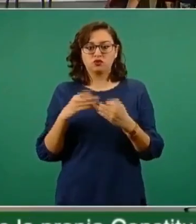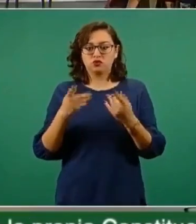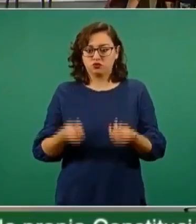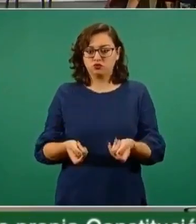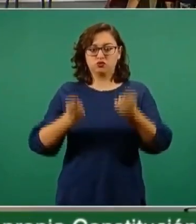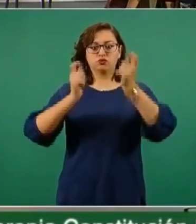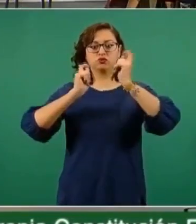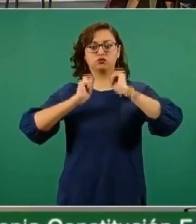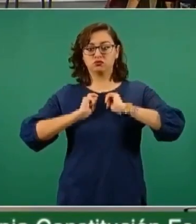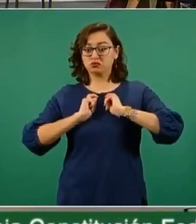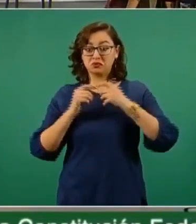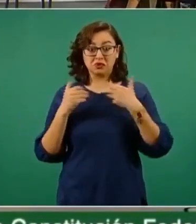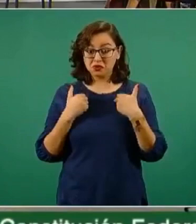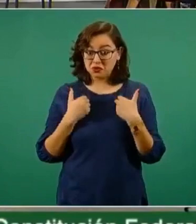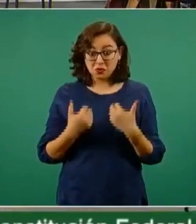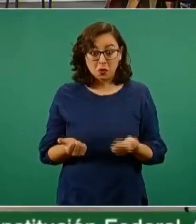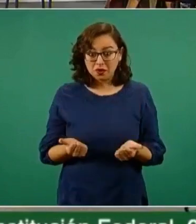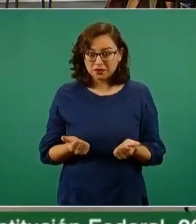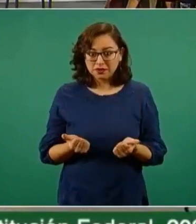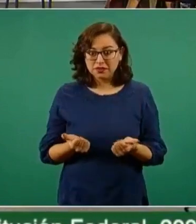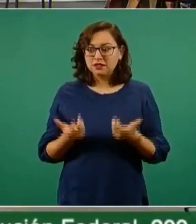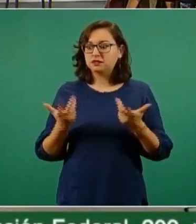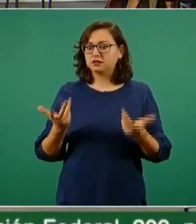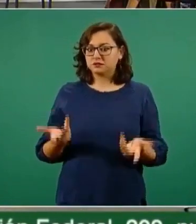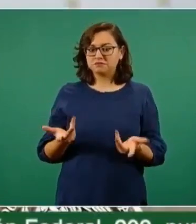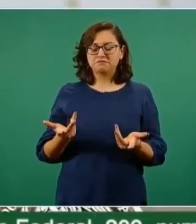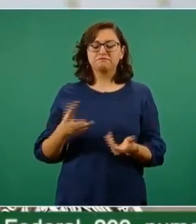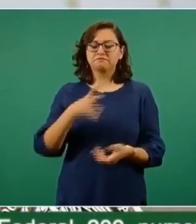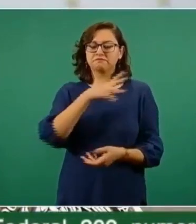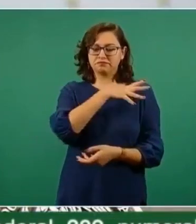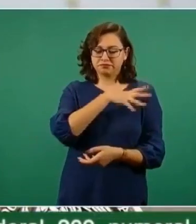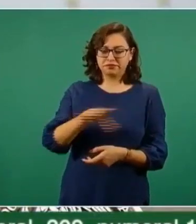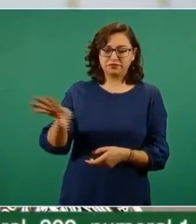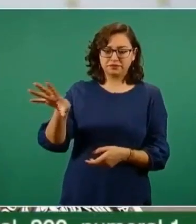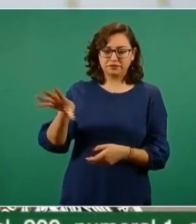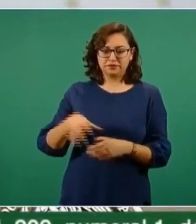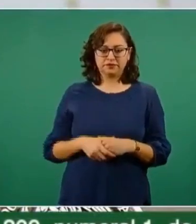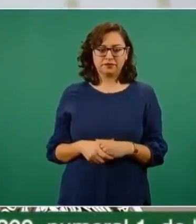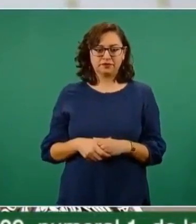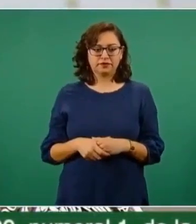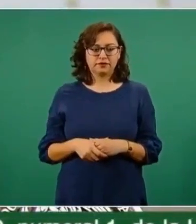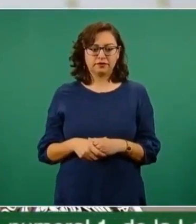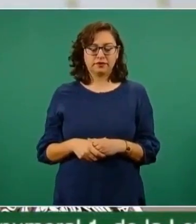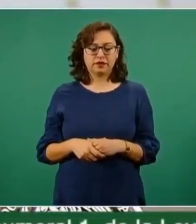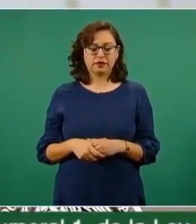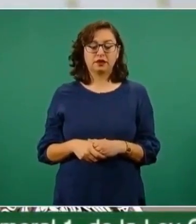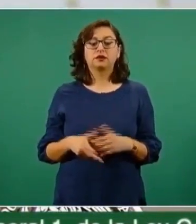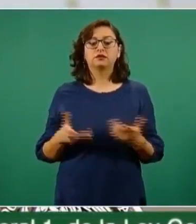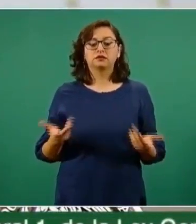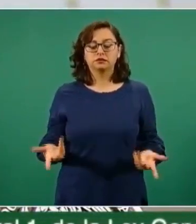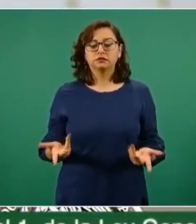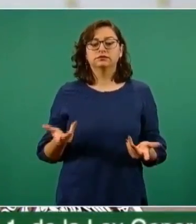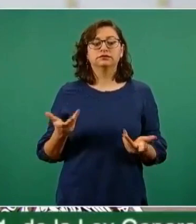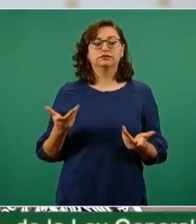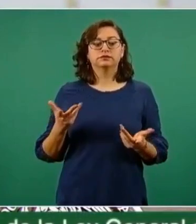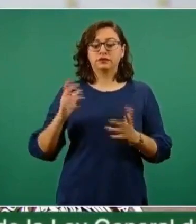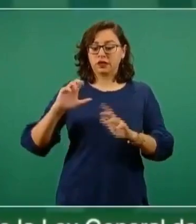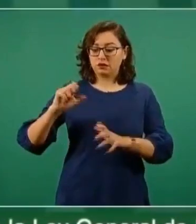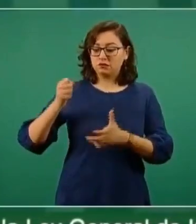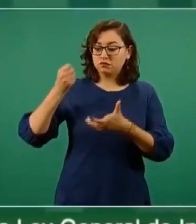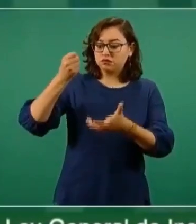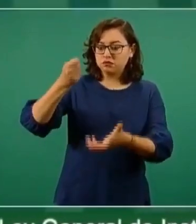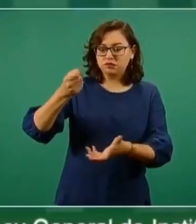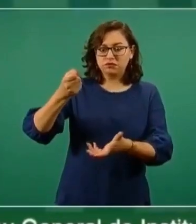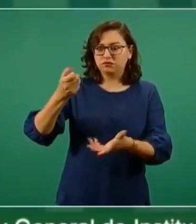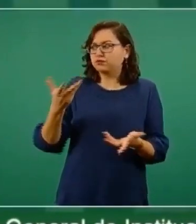un trabajador, un empleado, una inversión. Al final estamos haciendo uso de los recursos que pertenecen a todos